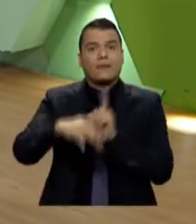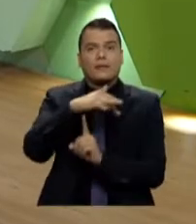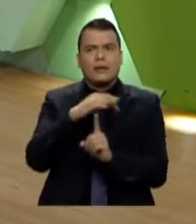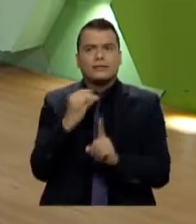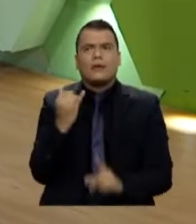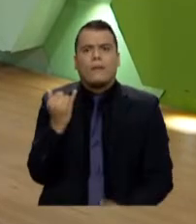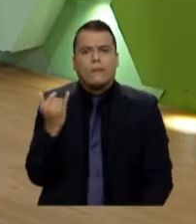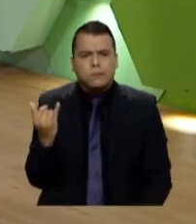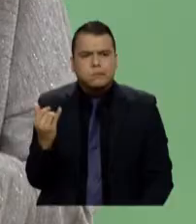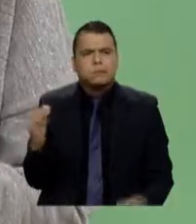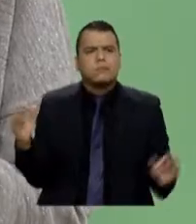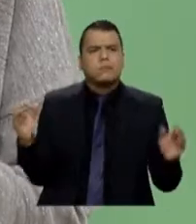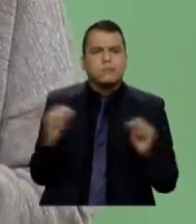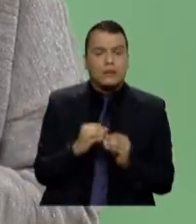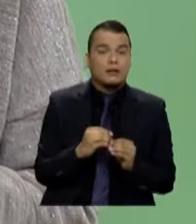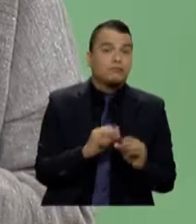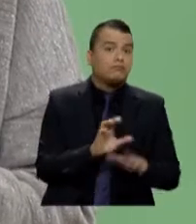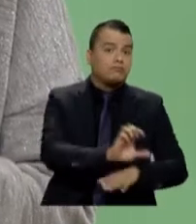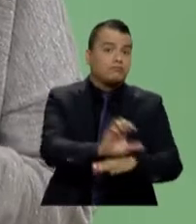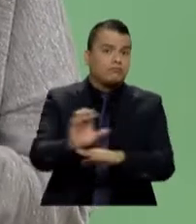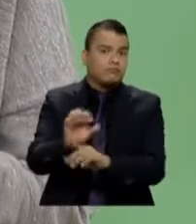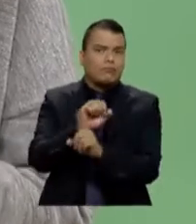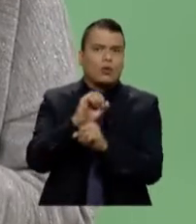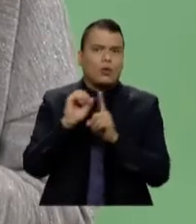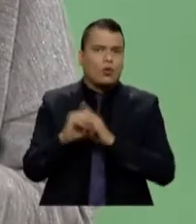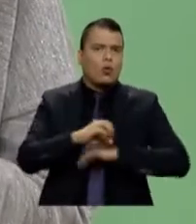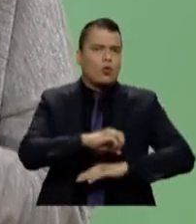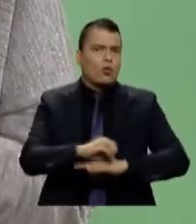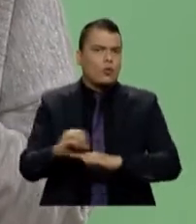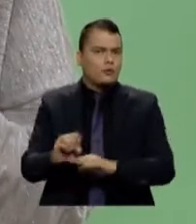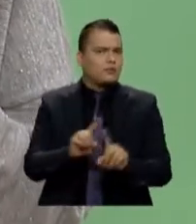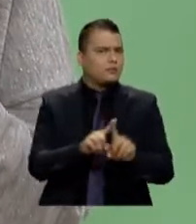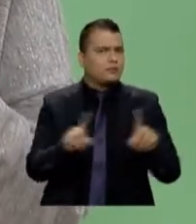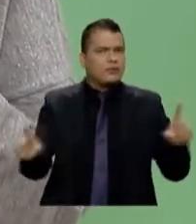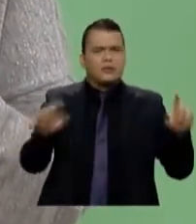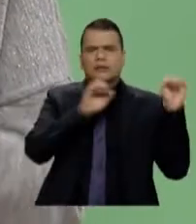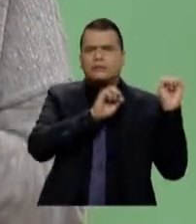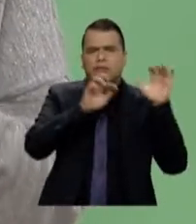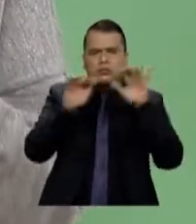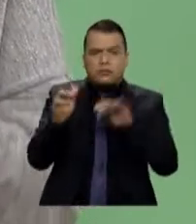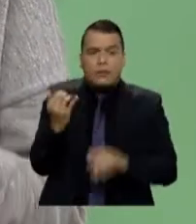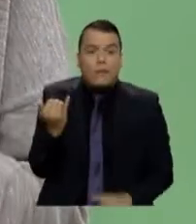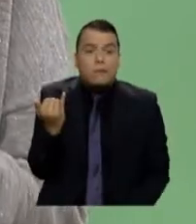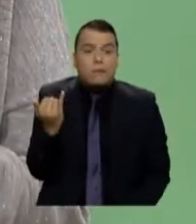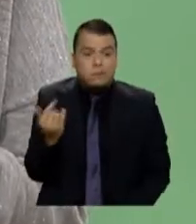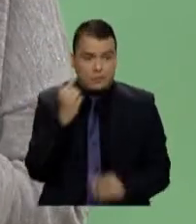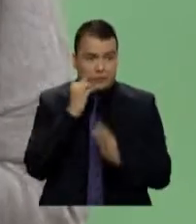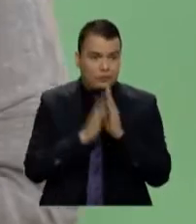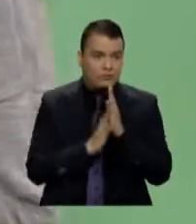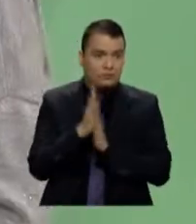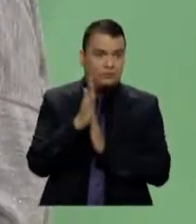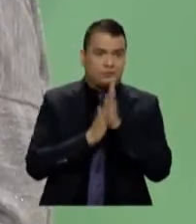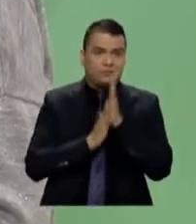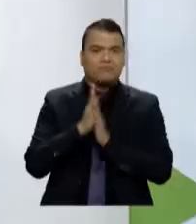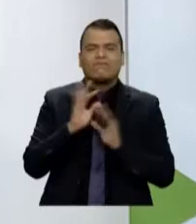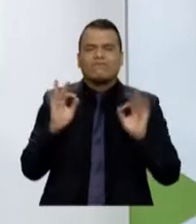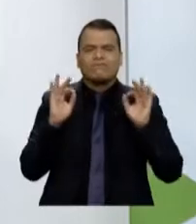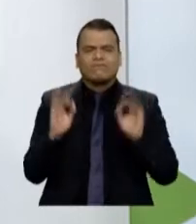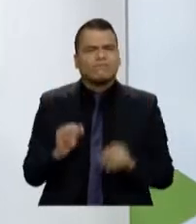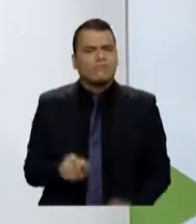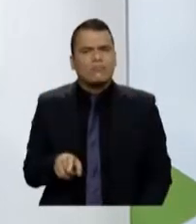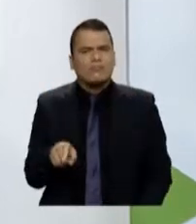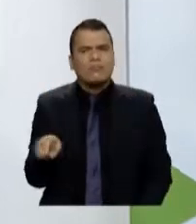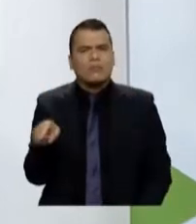esperamos que también actores sociales muy representativos de Colombia y de los sectores productivos de este país. ¿Qué va a